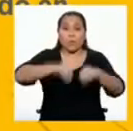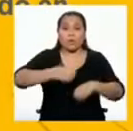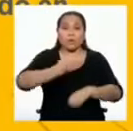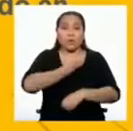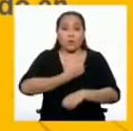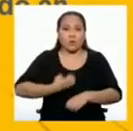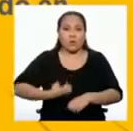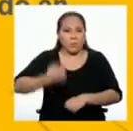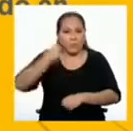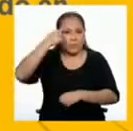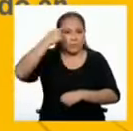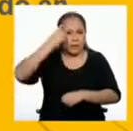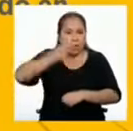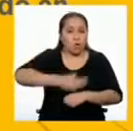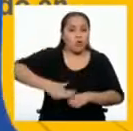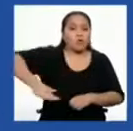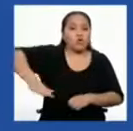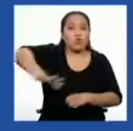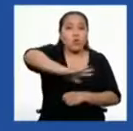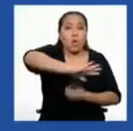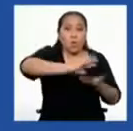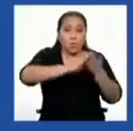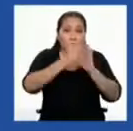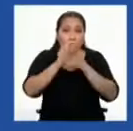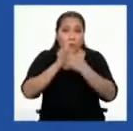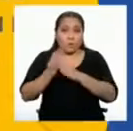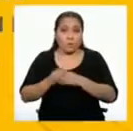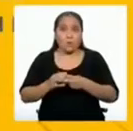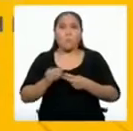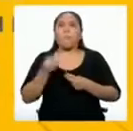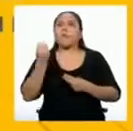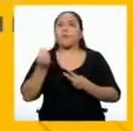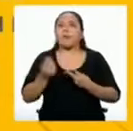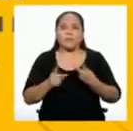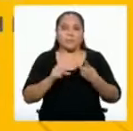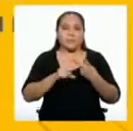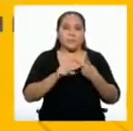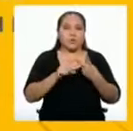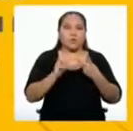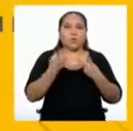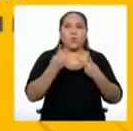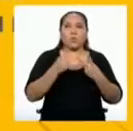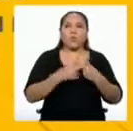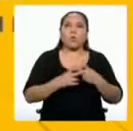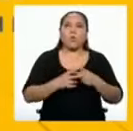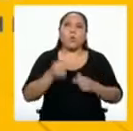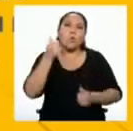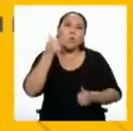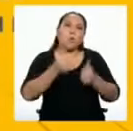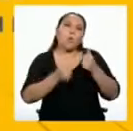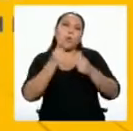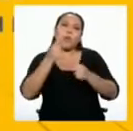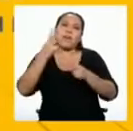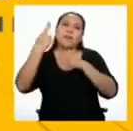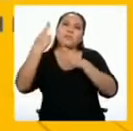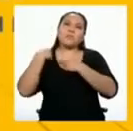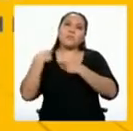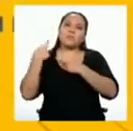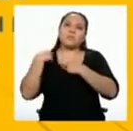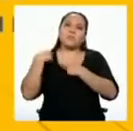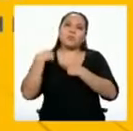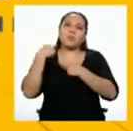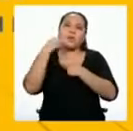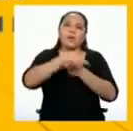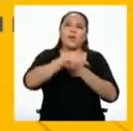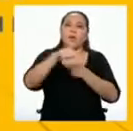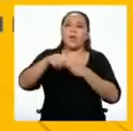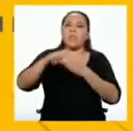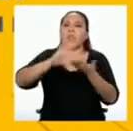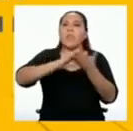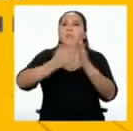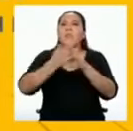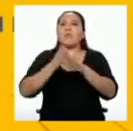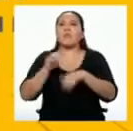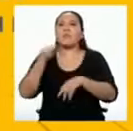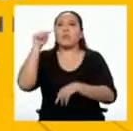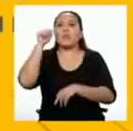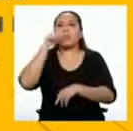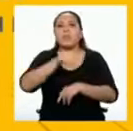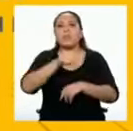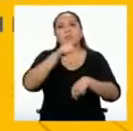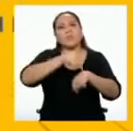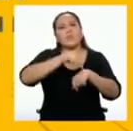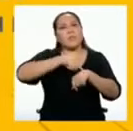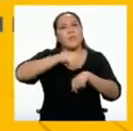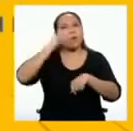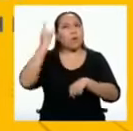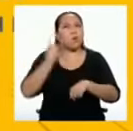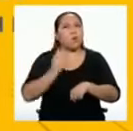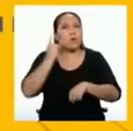en toda la población? ¿Por qué? Y dos. ¿Cuál es el rol que le corresponde a la población ante esta situación